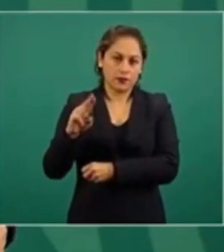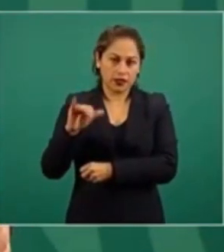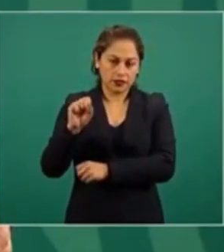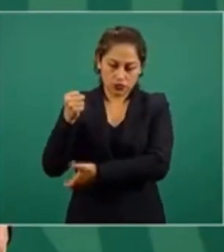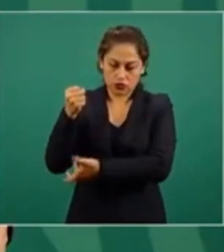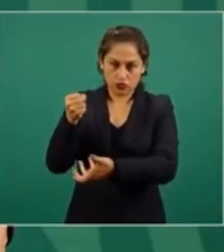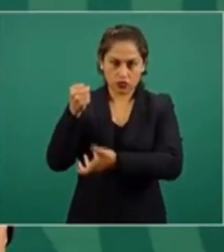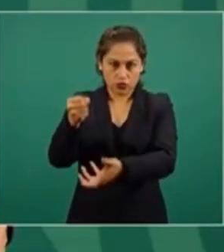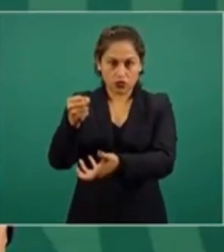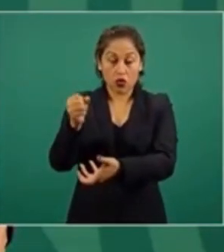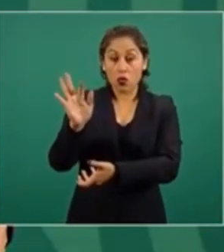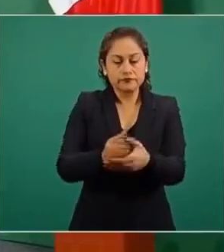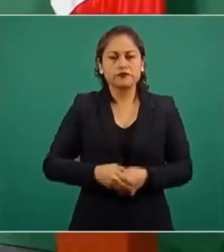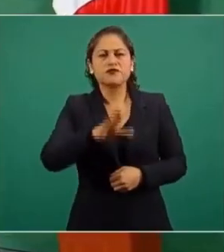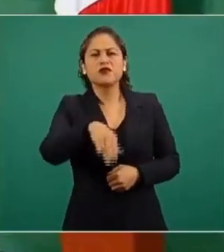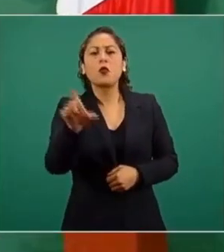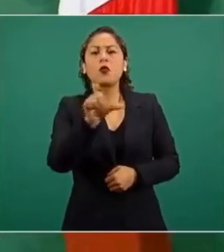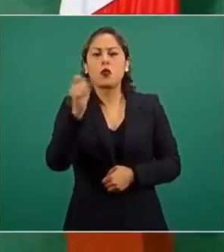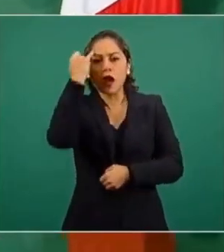40 o 50 mil millones.